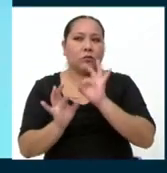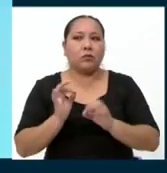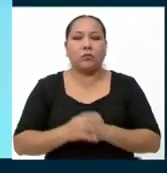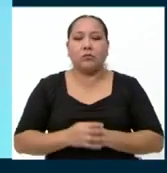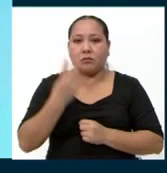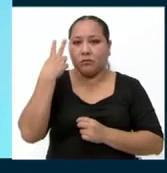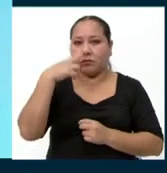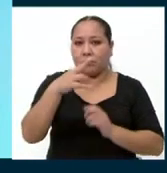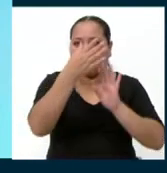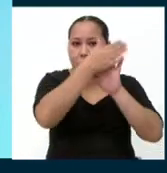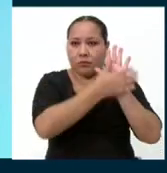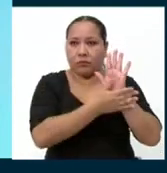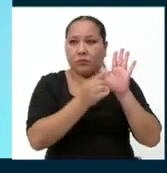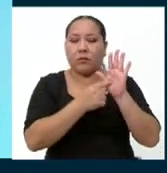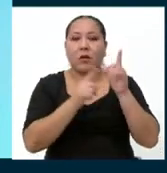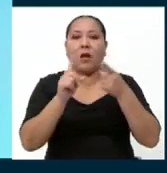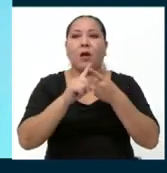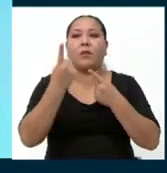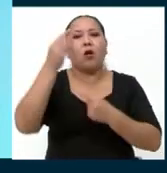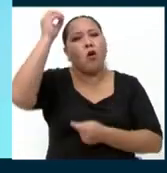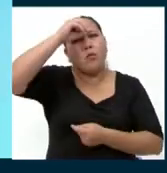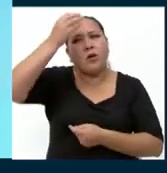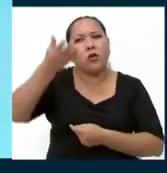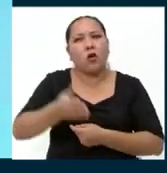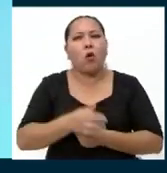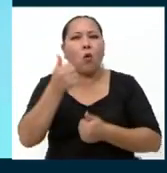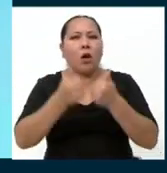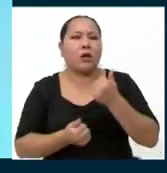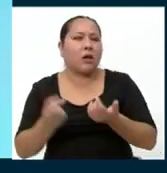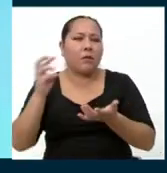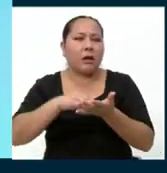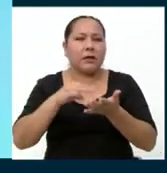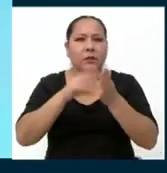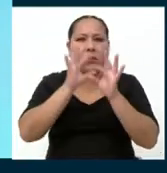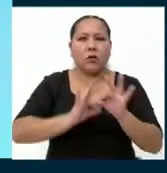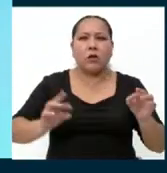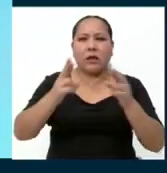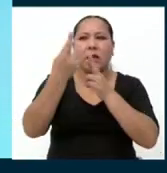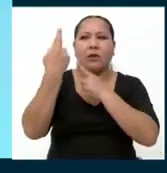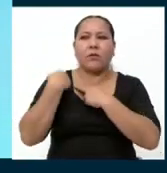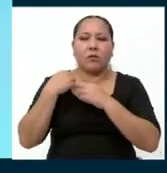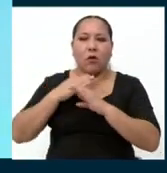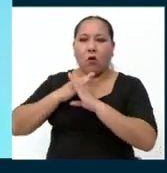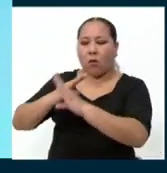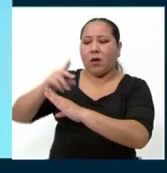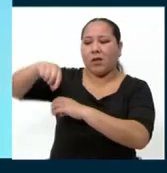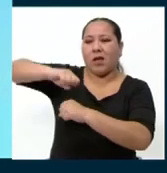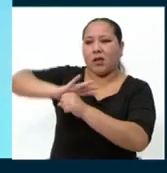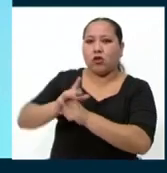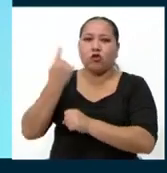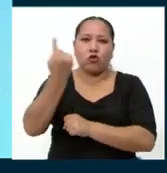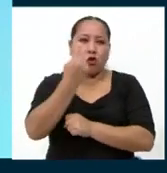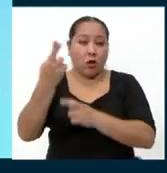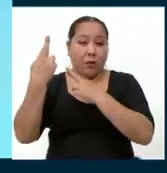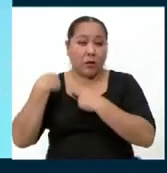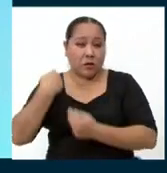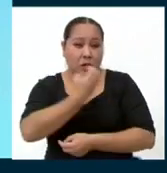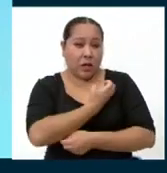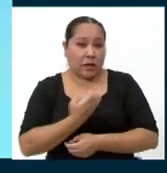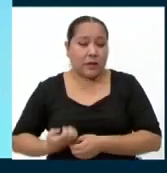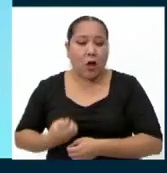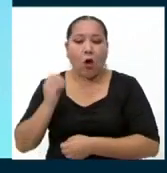Las vemos en pantalla. su opinión, la primera, ¿la principal responsabilidad para combatir el COVID-19 recae en el gobierno o los